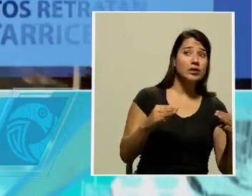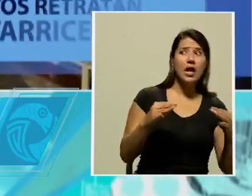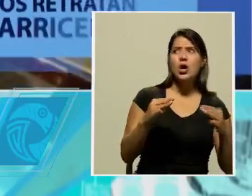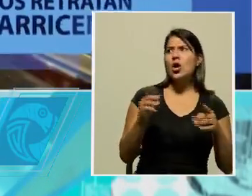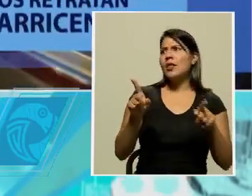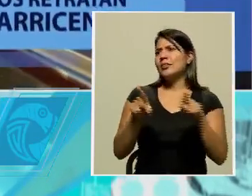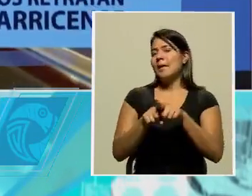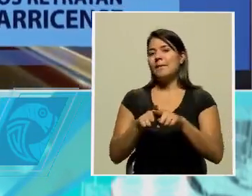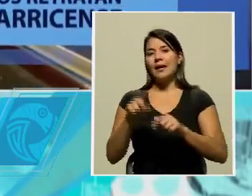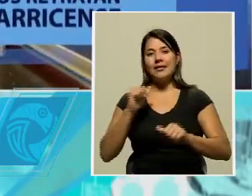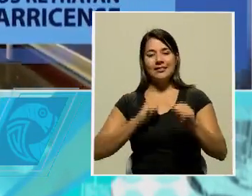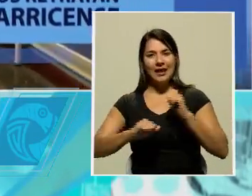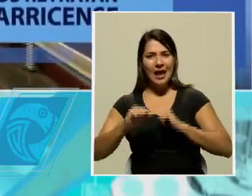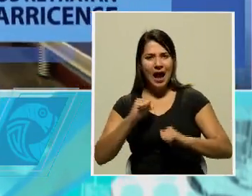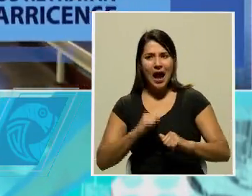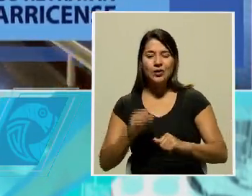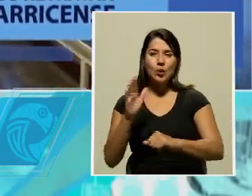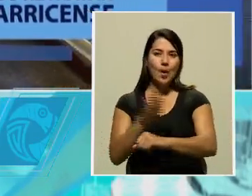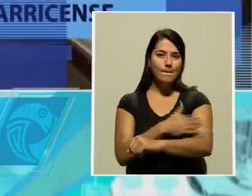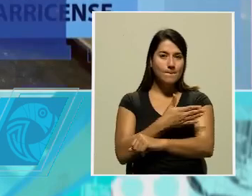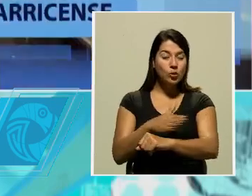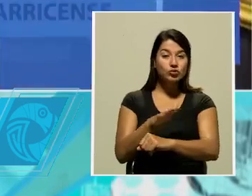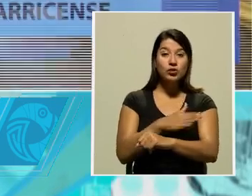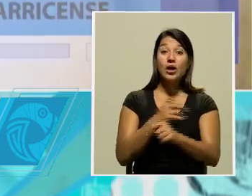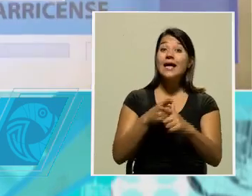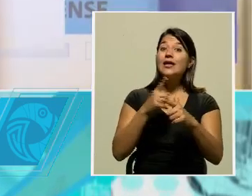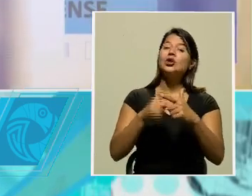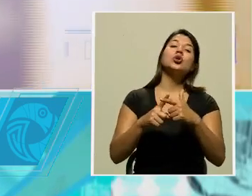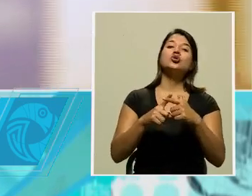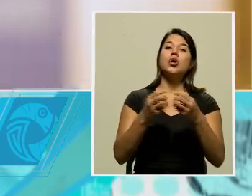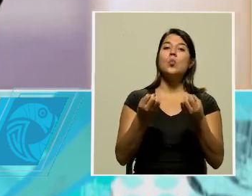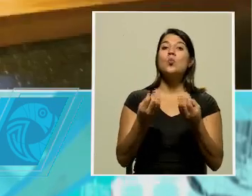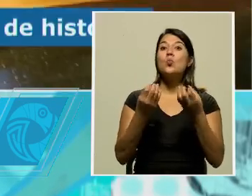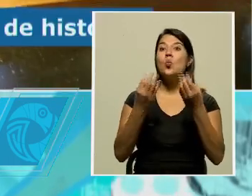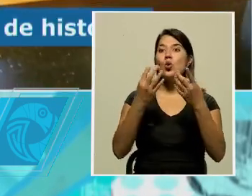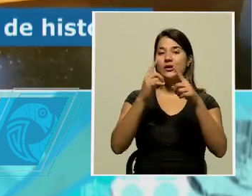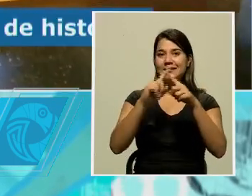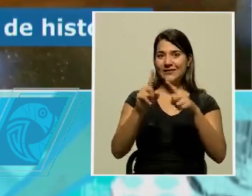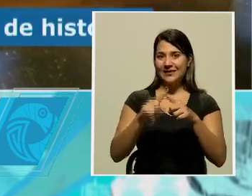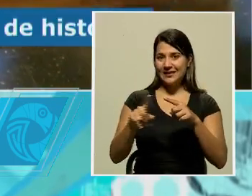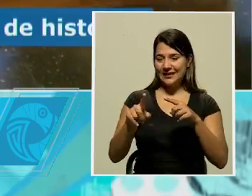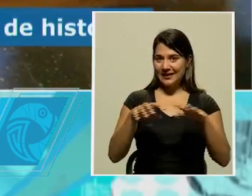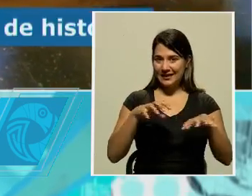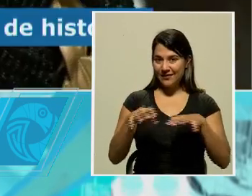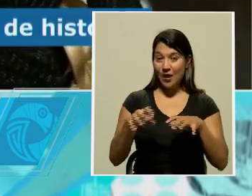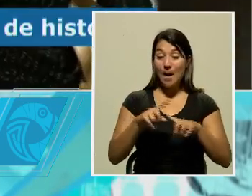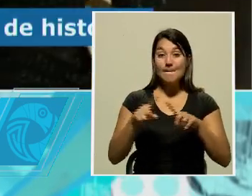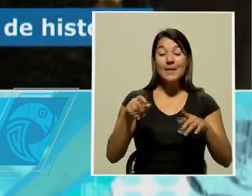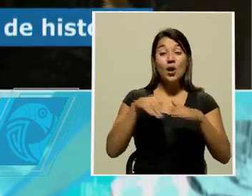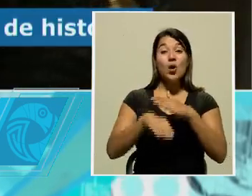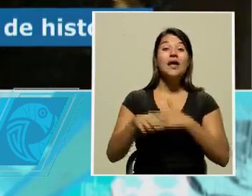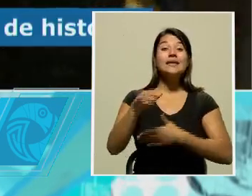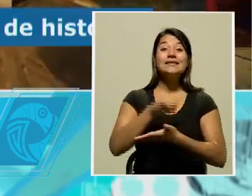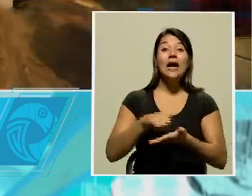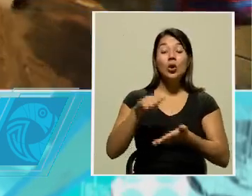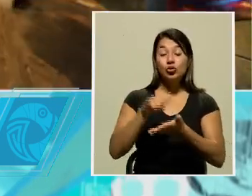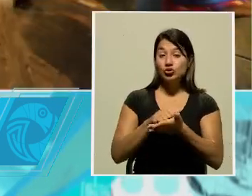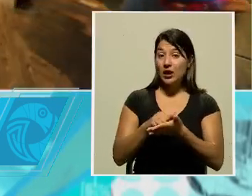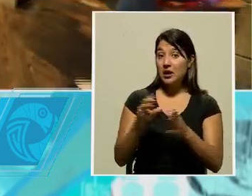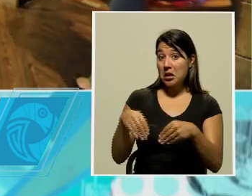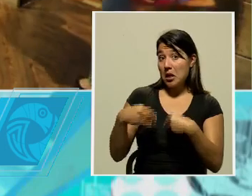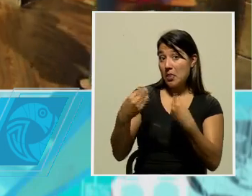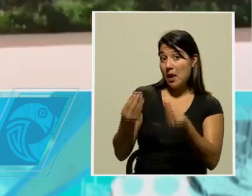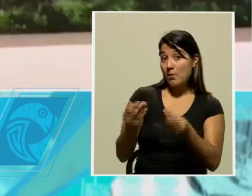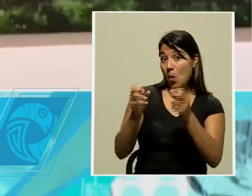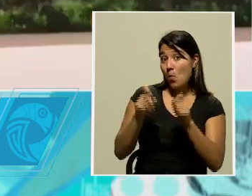teatro. Tenemos música, entonces es muy variado, pero propiamente en San José les ofrecemos la posibilidad de